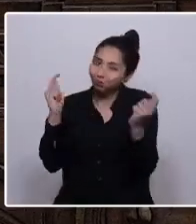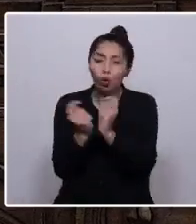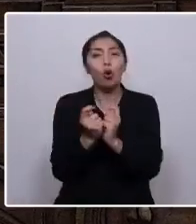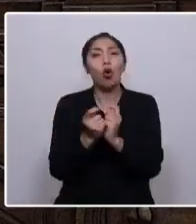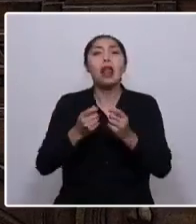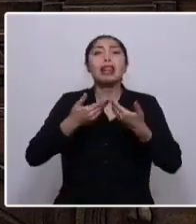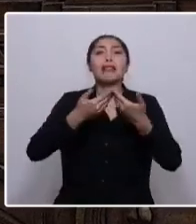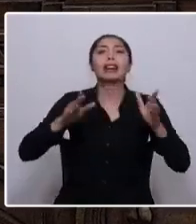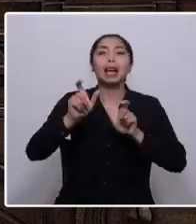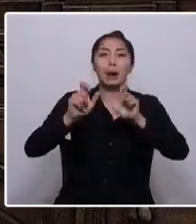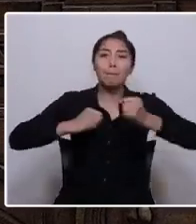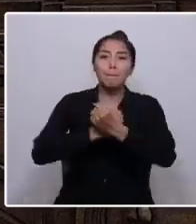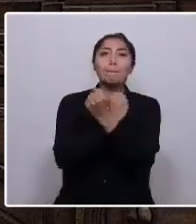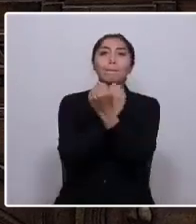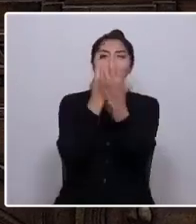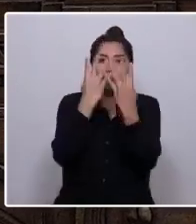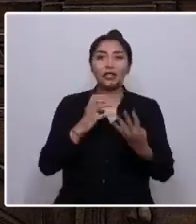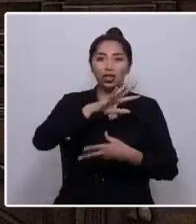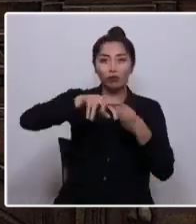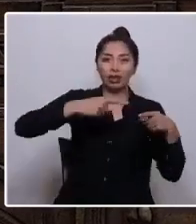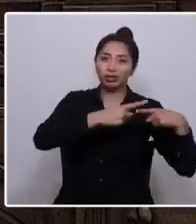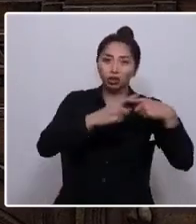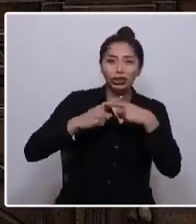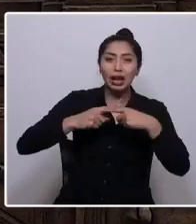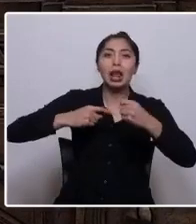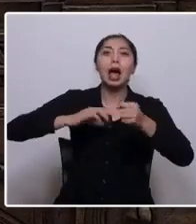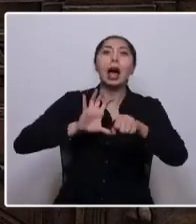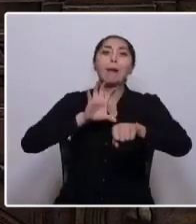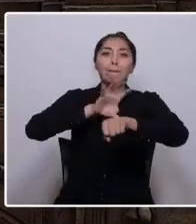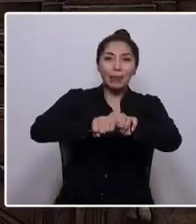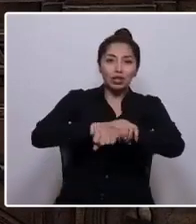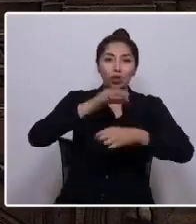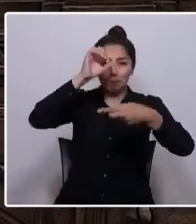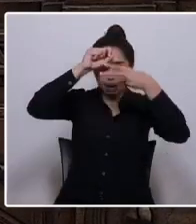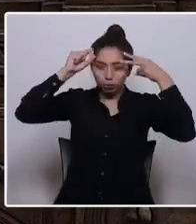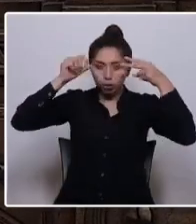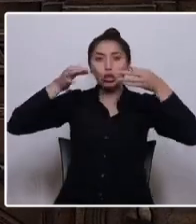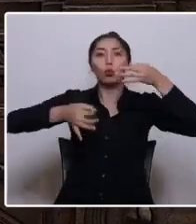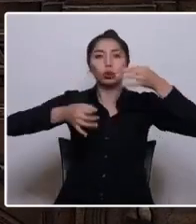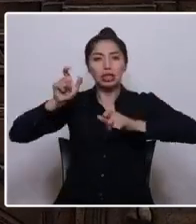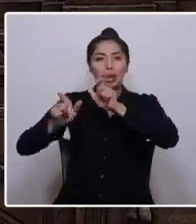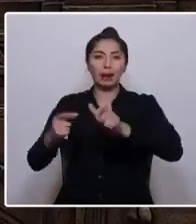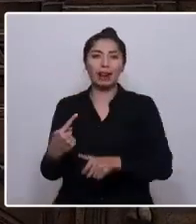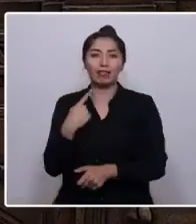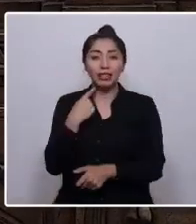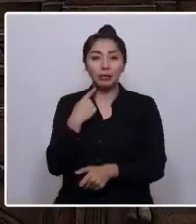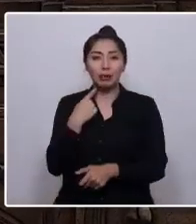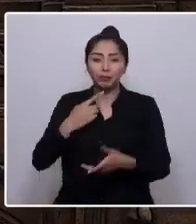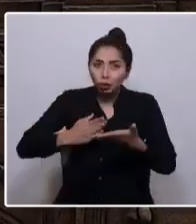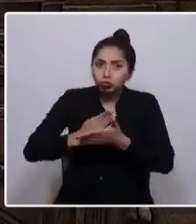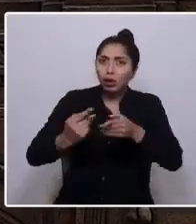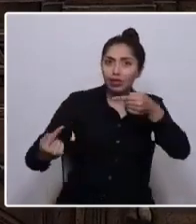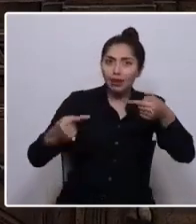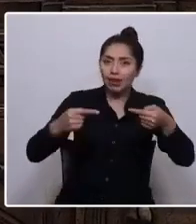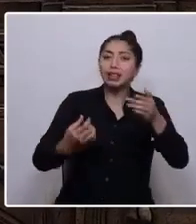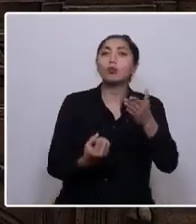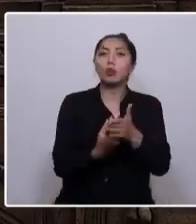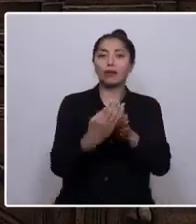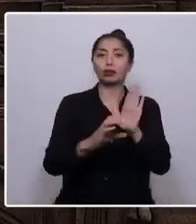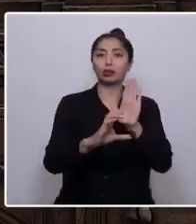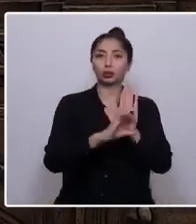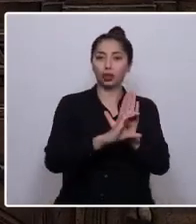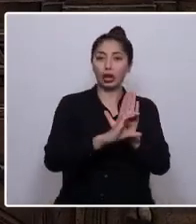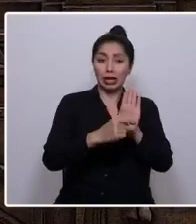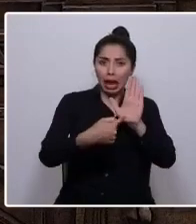la revuelta social, a los presos mapuche y justicia para las víctimas. Además, comenzamos el debate para una nueva Constitución que